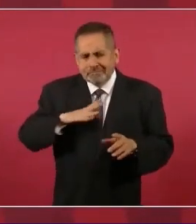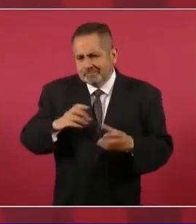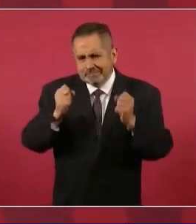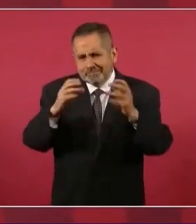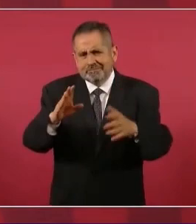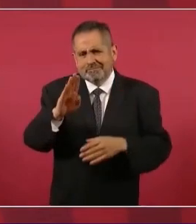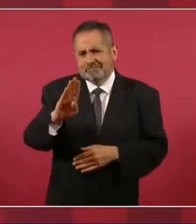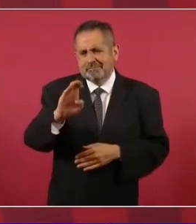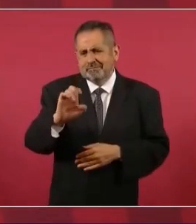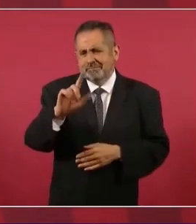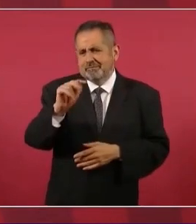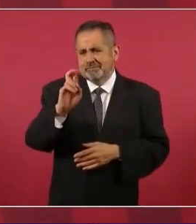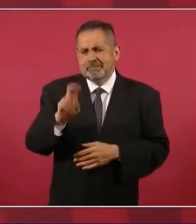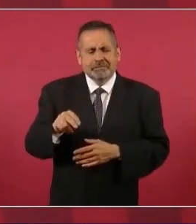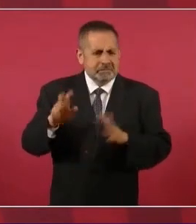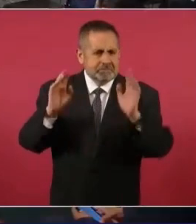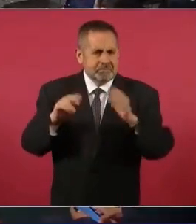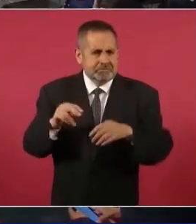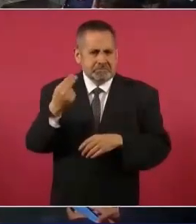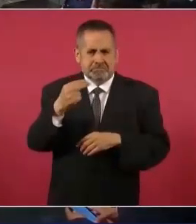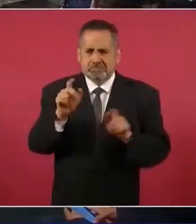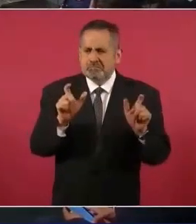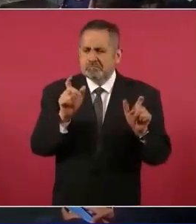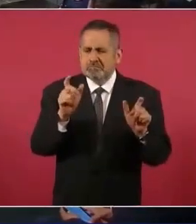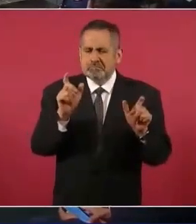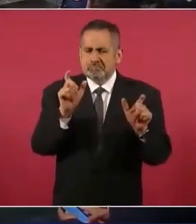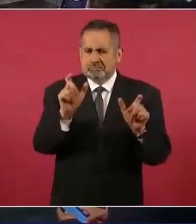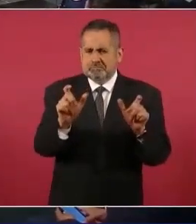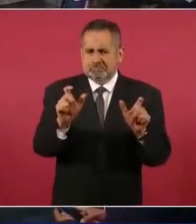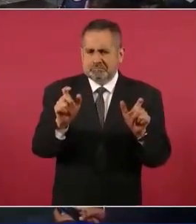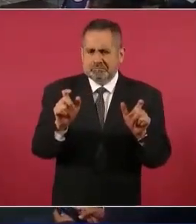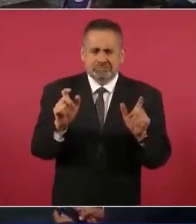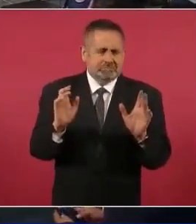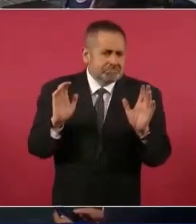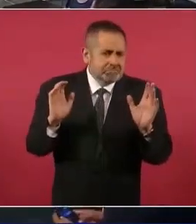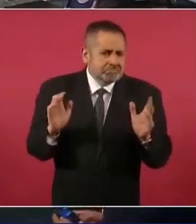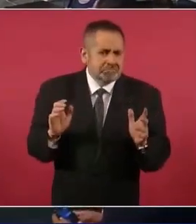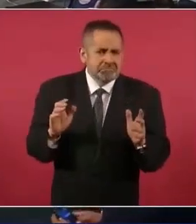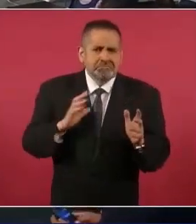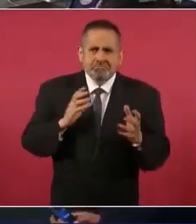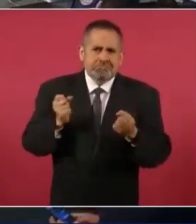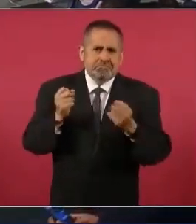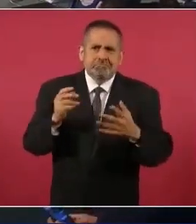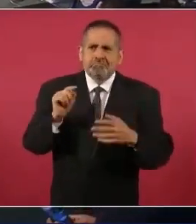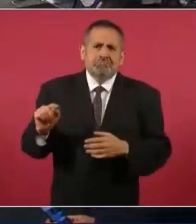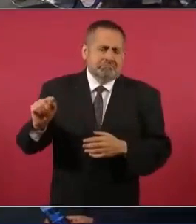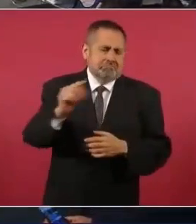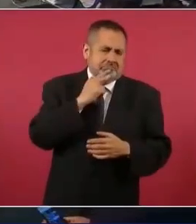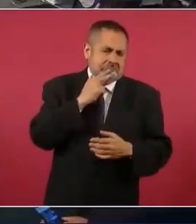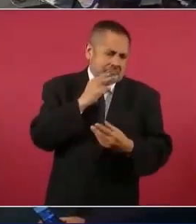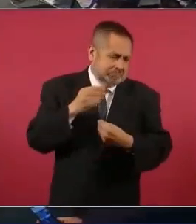es un apellido pues bastante